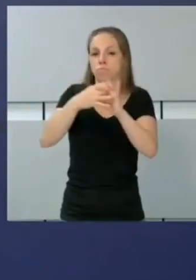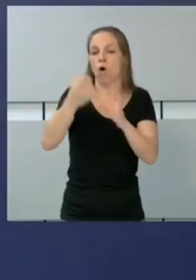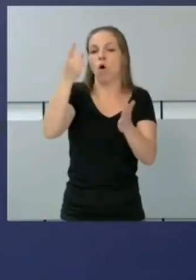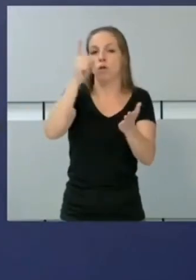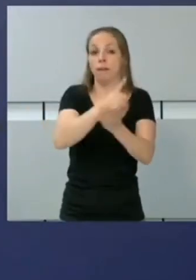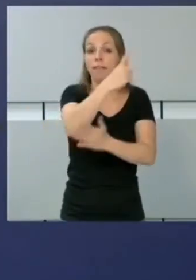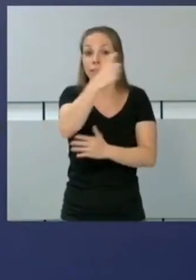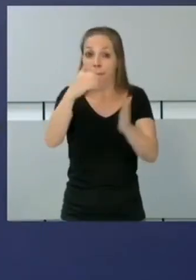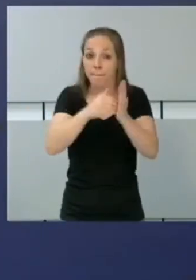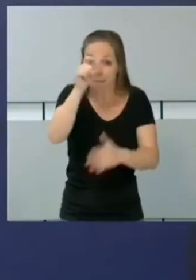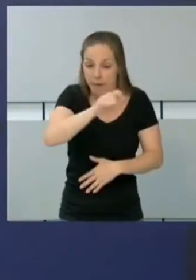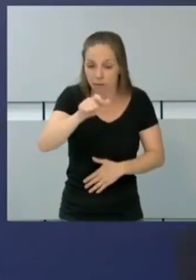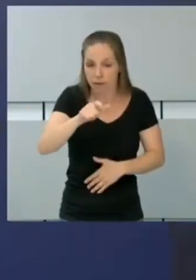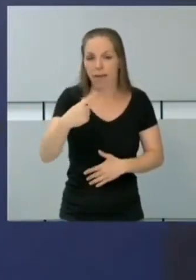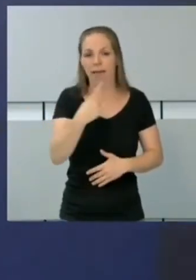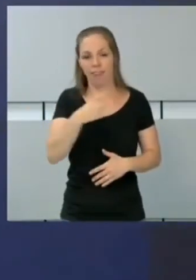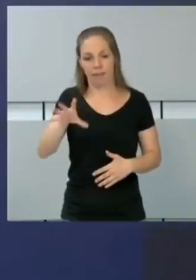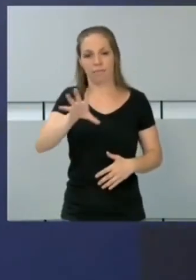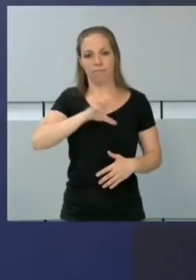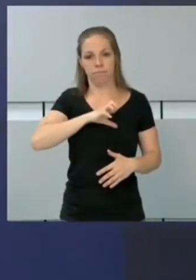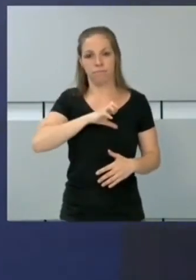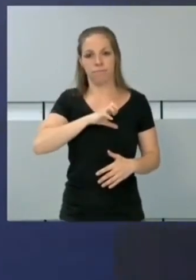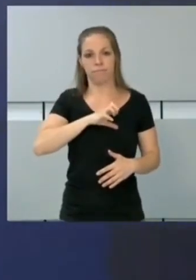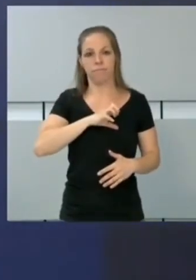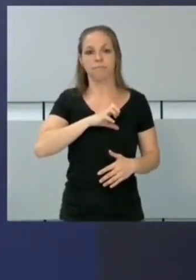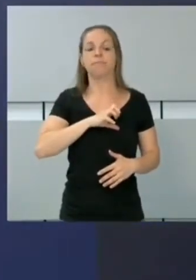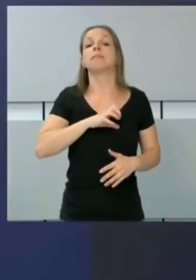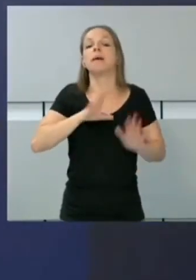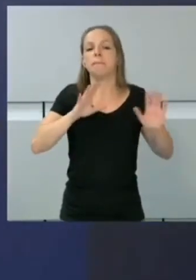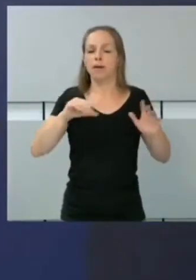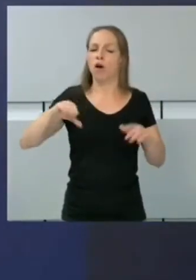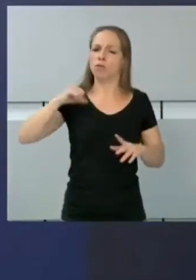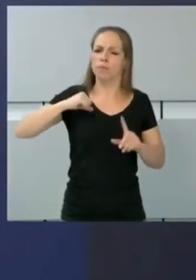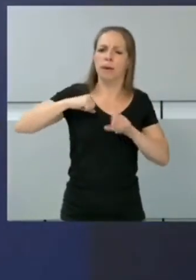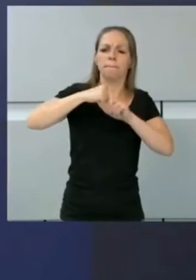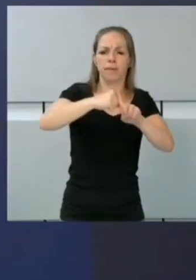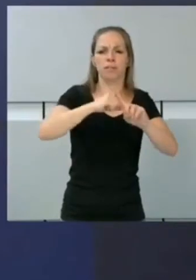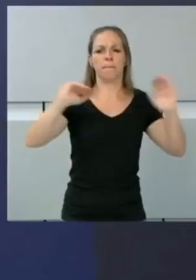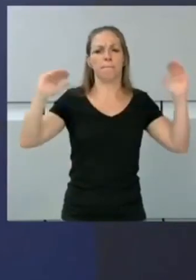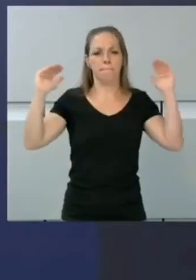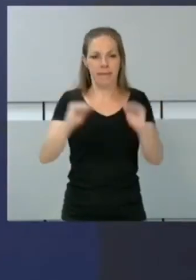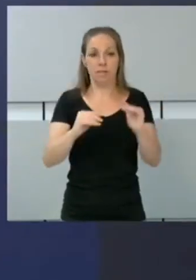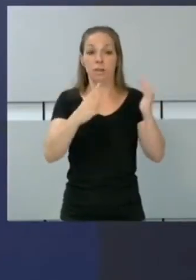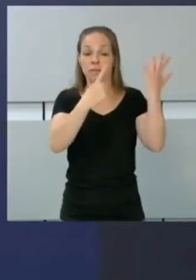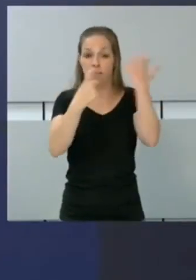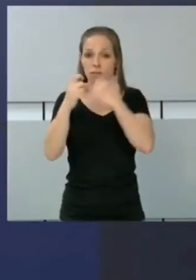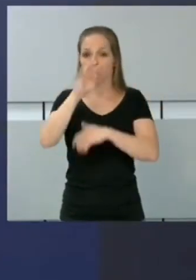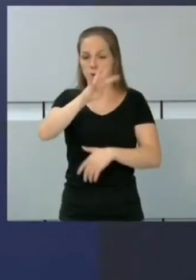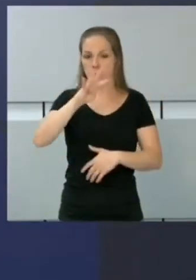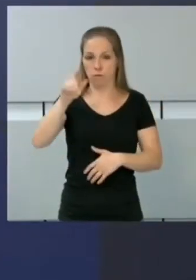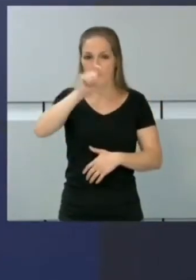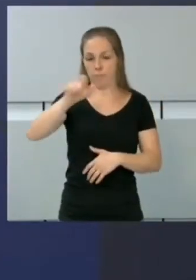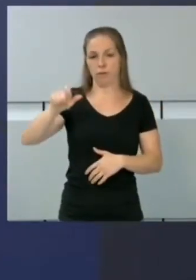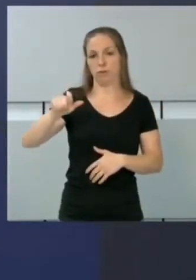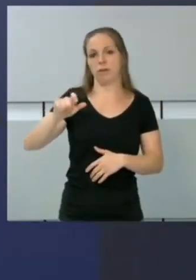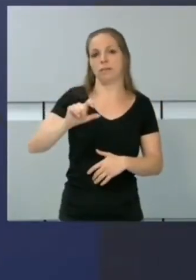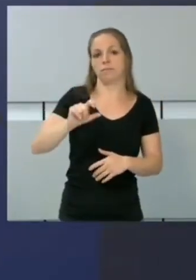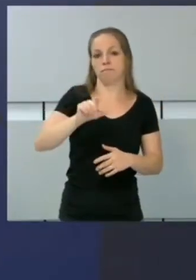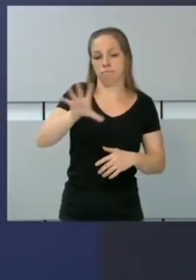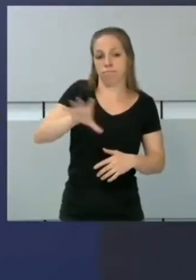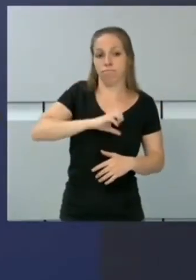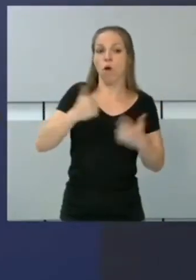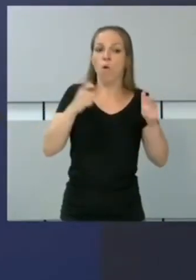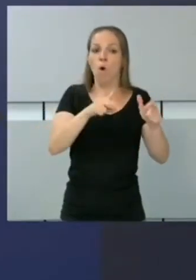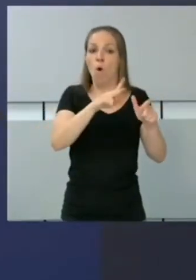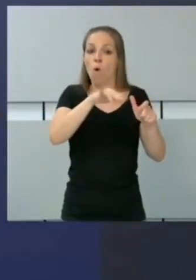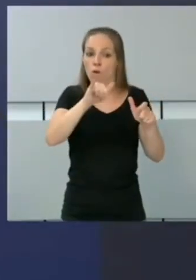casos por cada 100.000 habitantes. Lo que sí se reduce es la presión hospitalaria. Hay 644 pacientes con COVID en las UCI